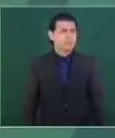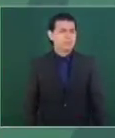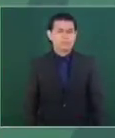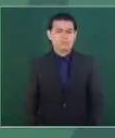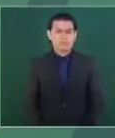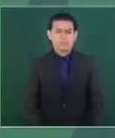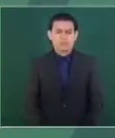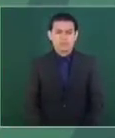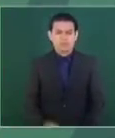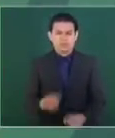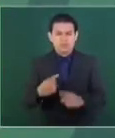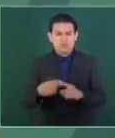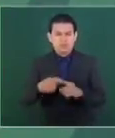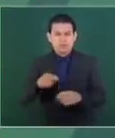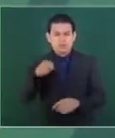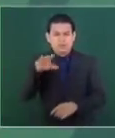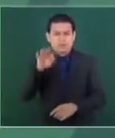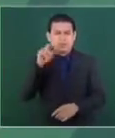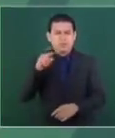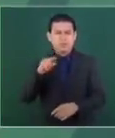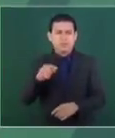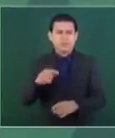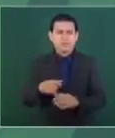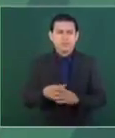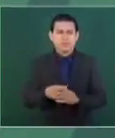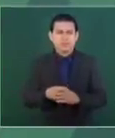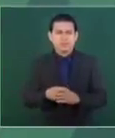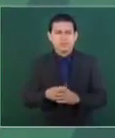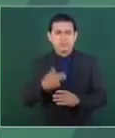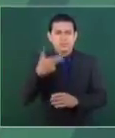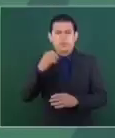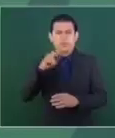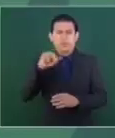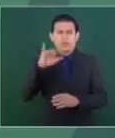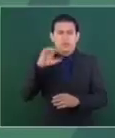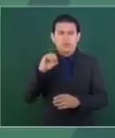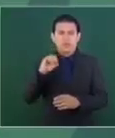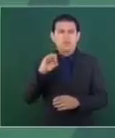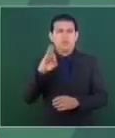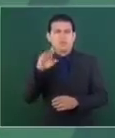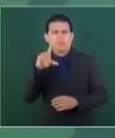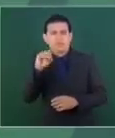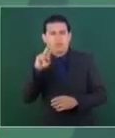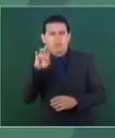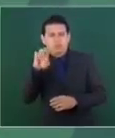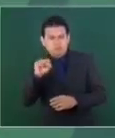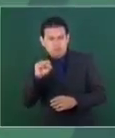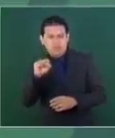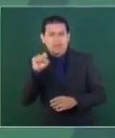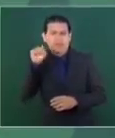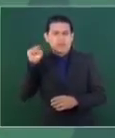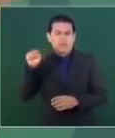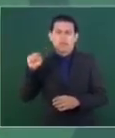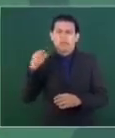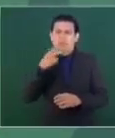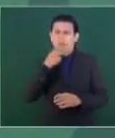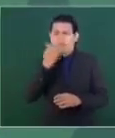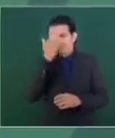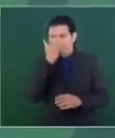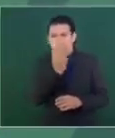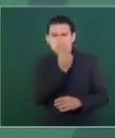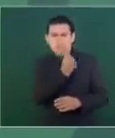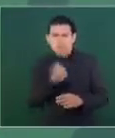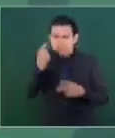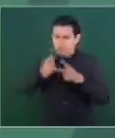ese. Un gran economista, con una postura que